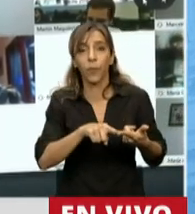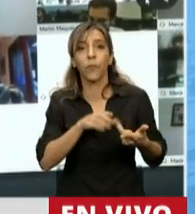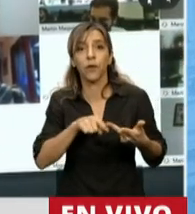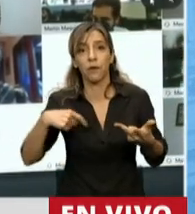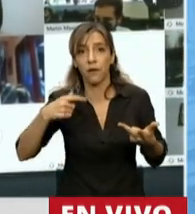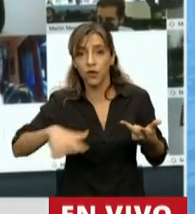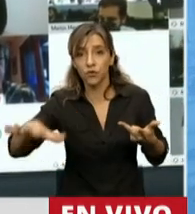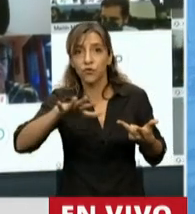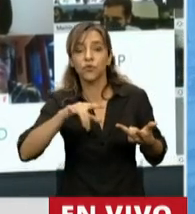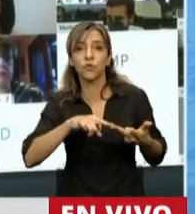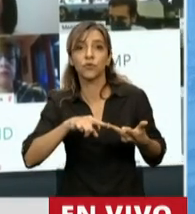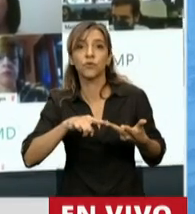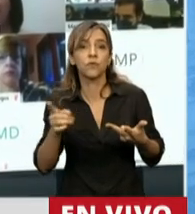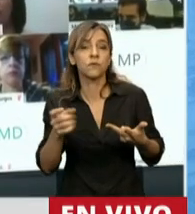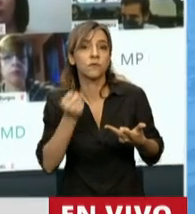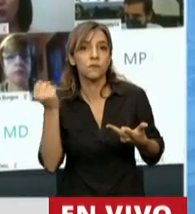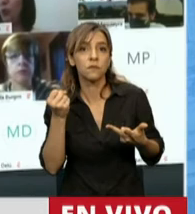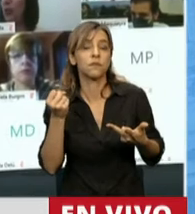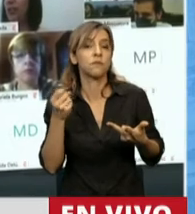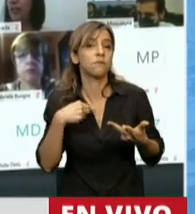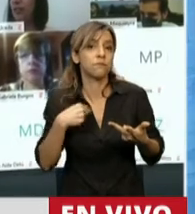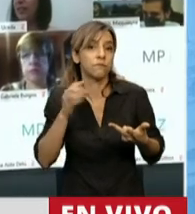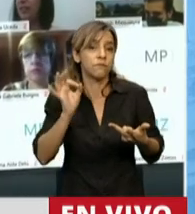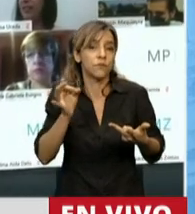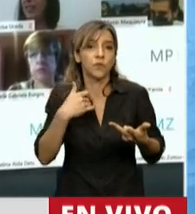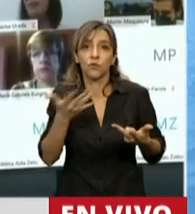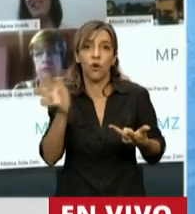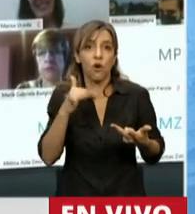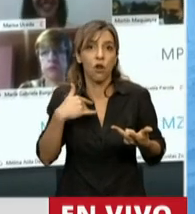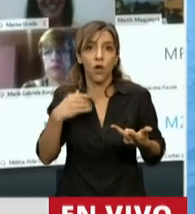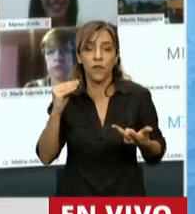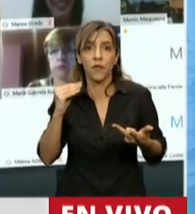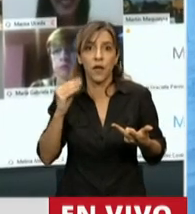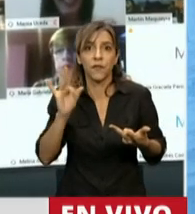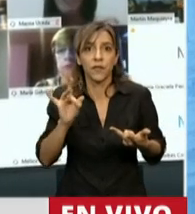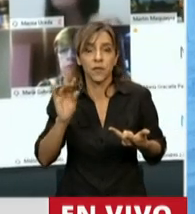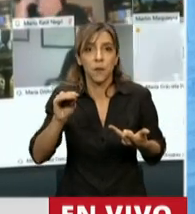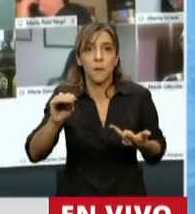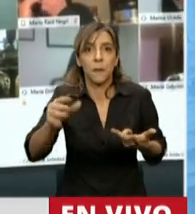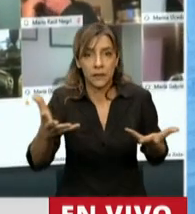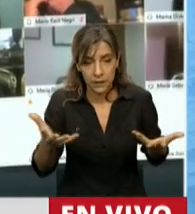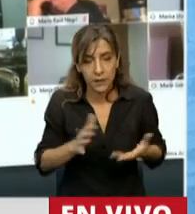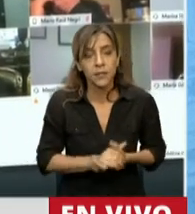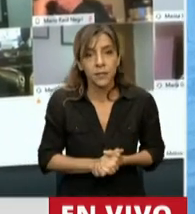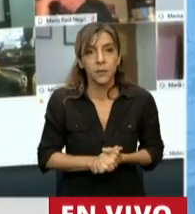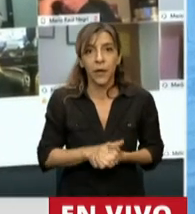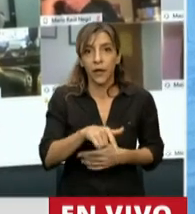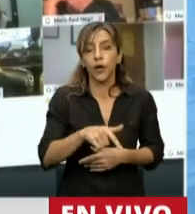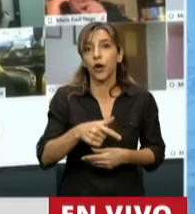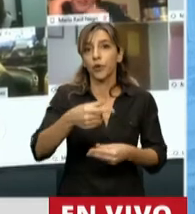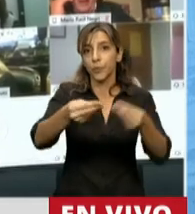que se hace cada día más difícil. Esta ampliación presupuestaria